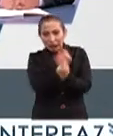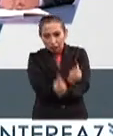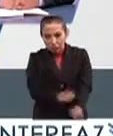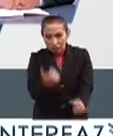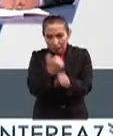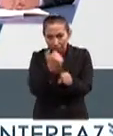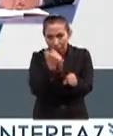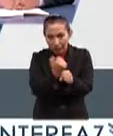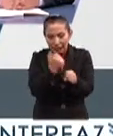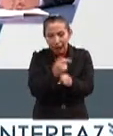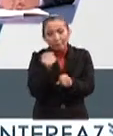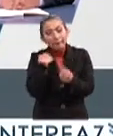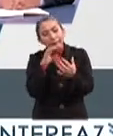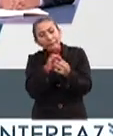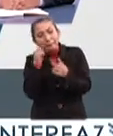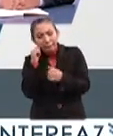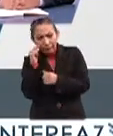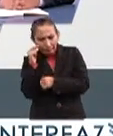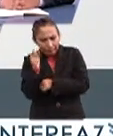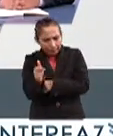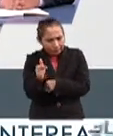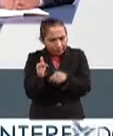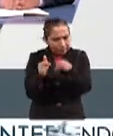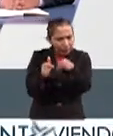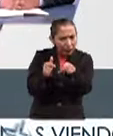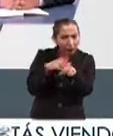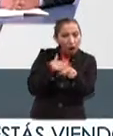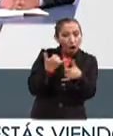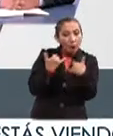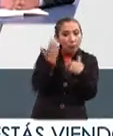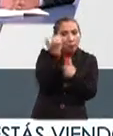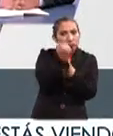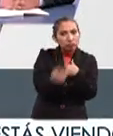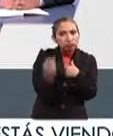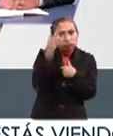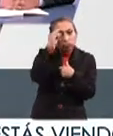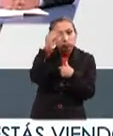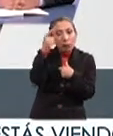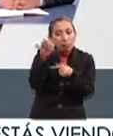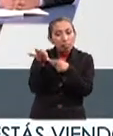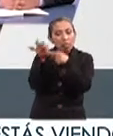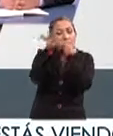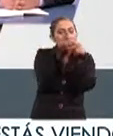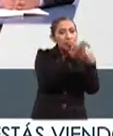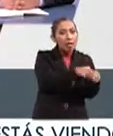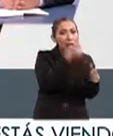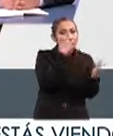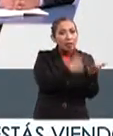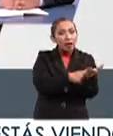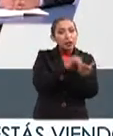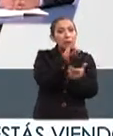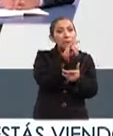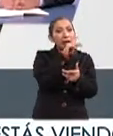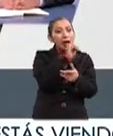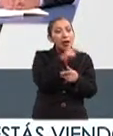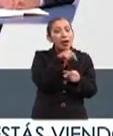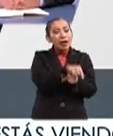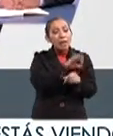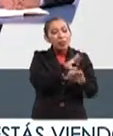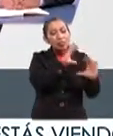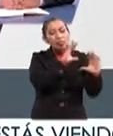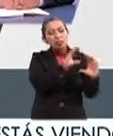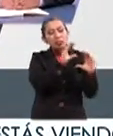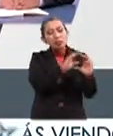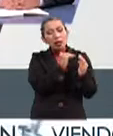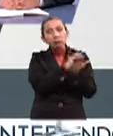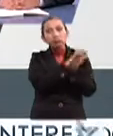con chicos de primaria en el cual pudimos identificar chicos talento para llevarlos a nuestras unidades del Politécnico Nacional y que puedan